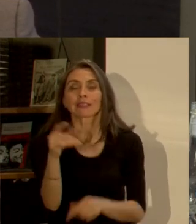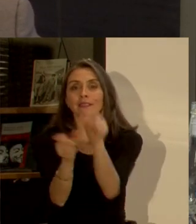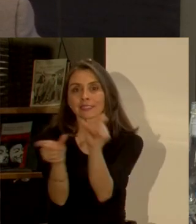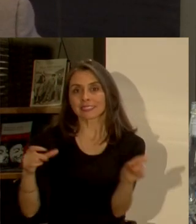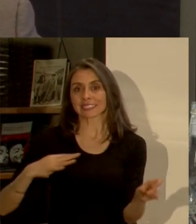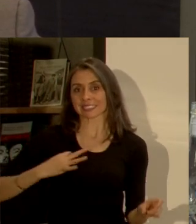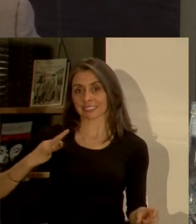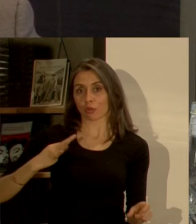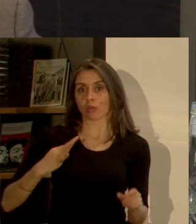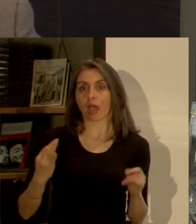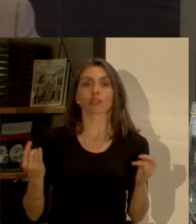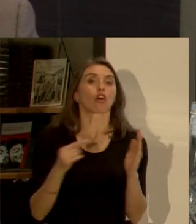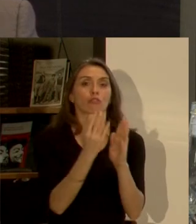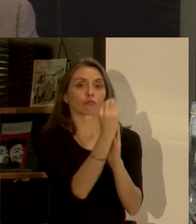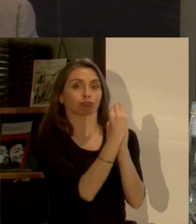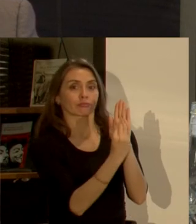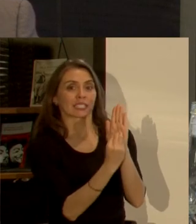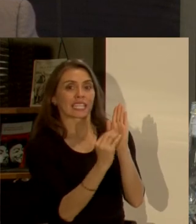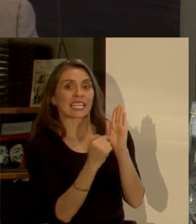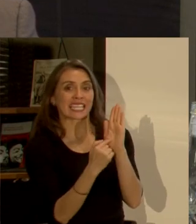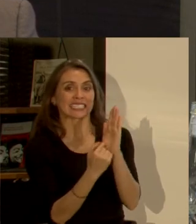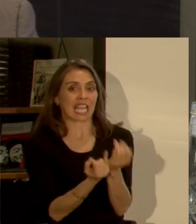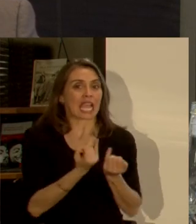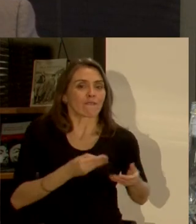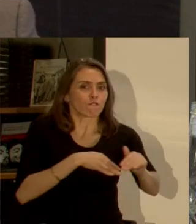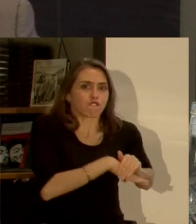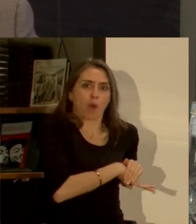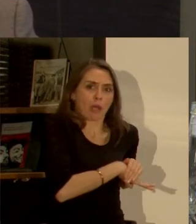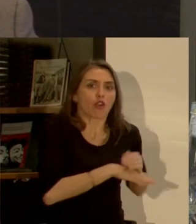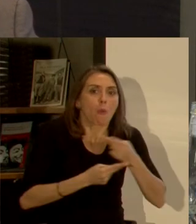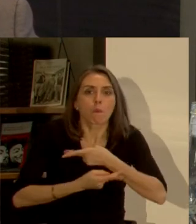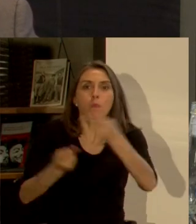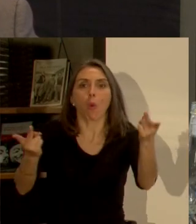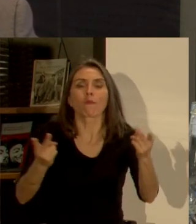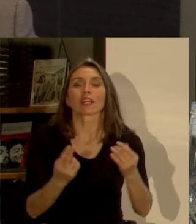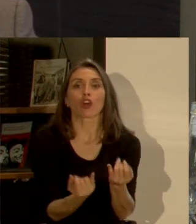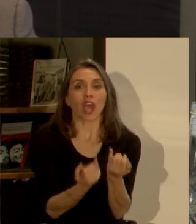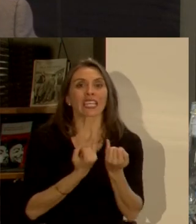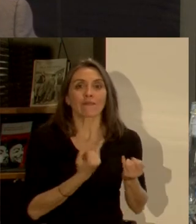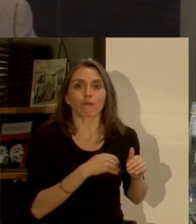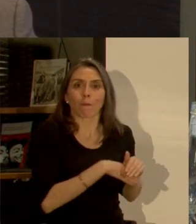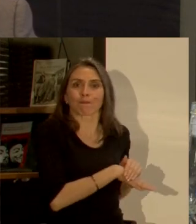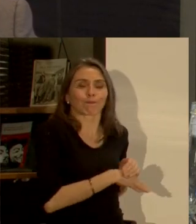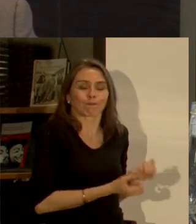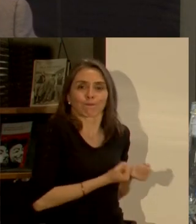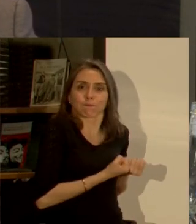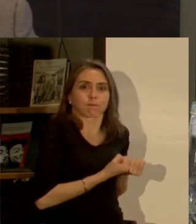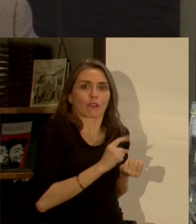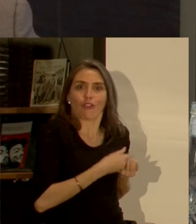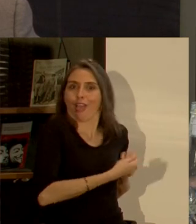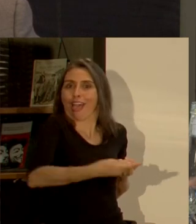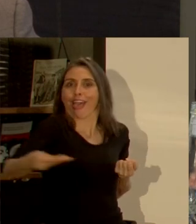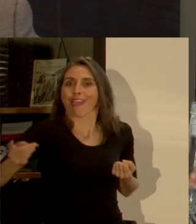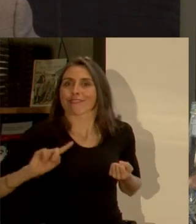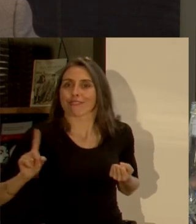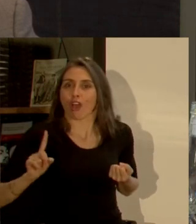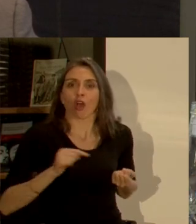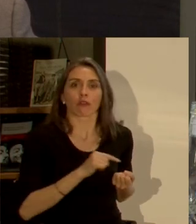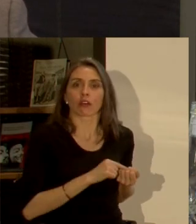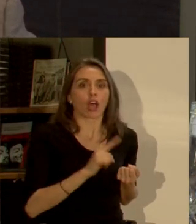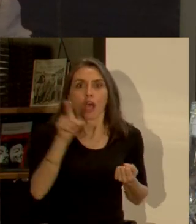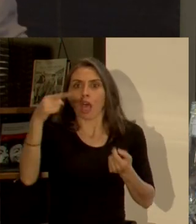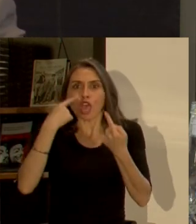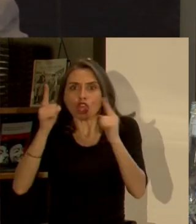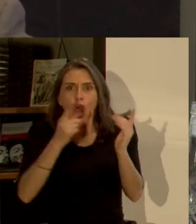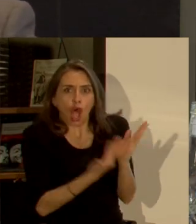información se vuelva pública porque gran parte del problema que tenemos es que la información no la compartimos la información no se